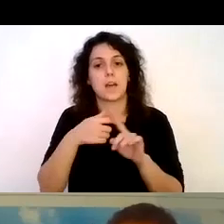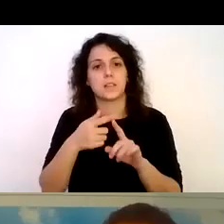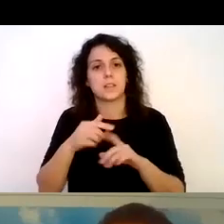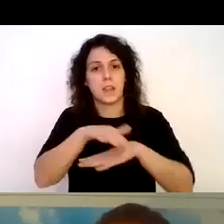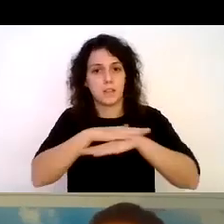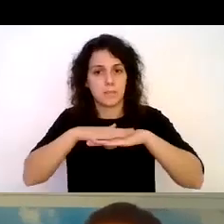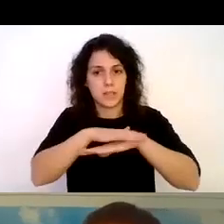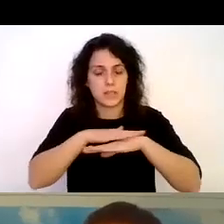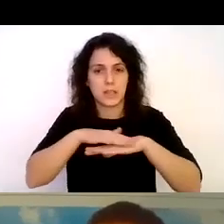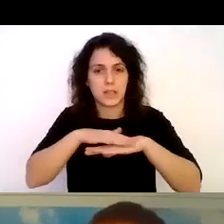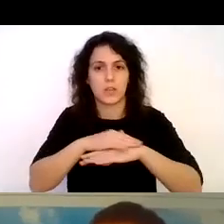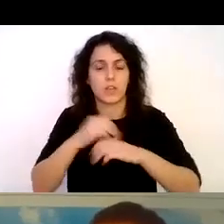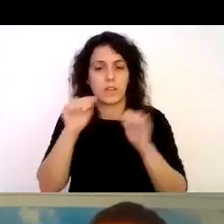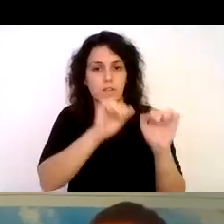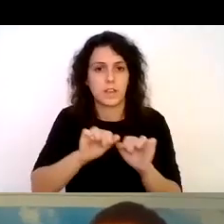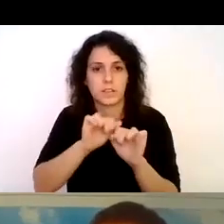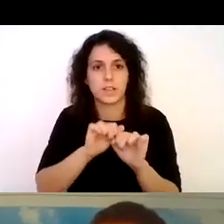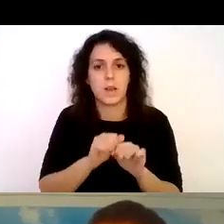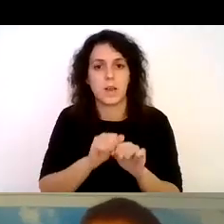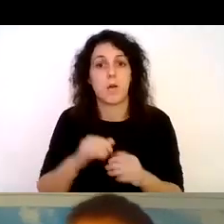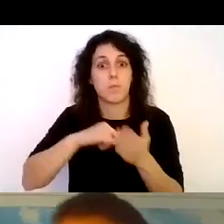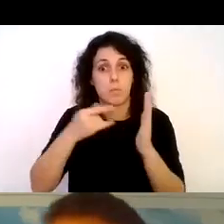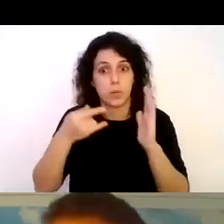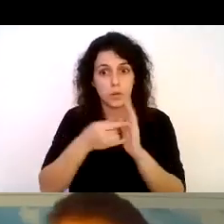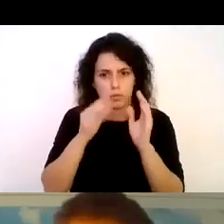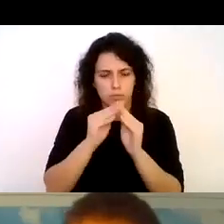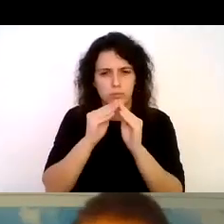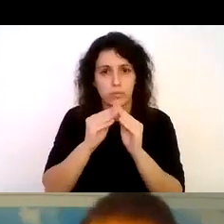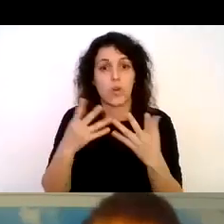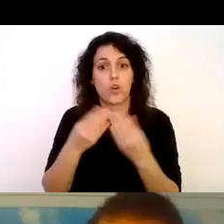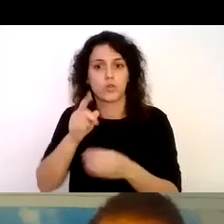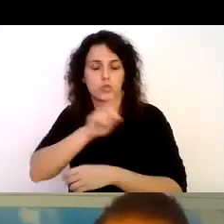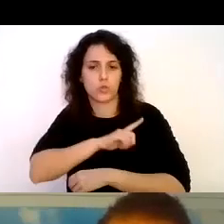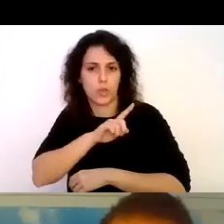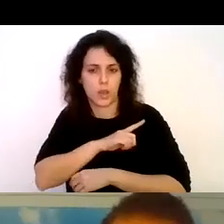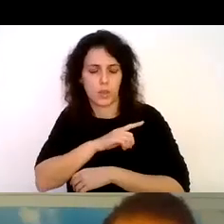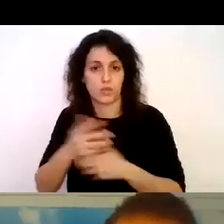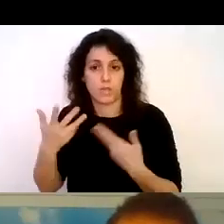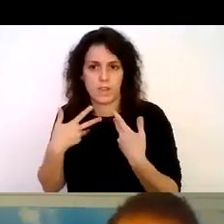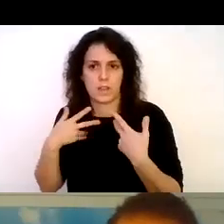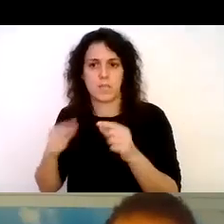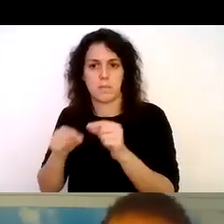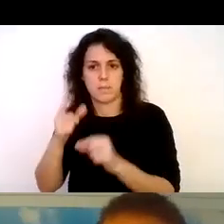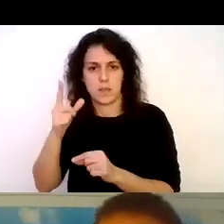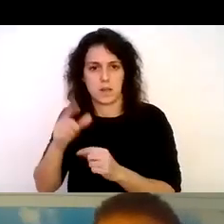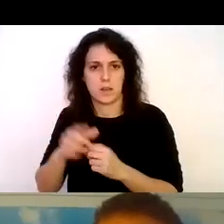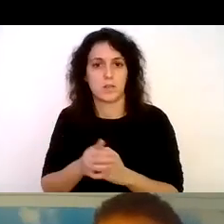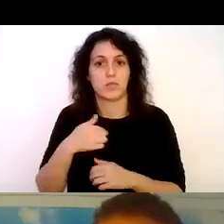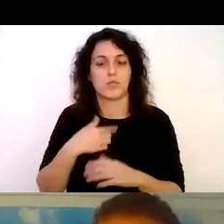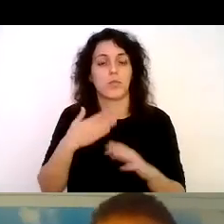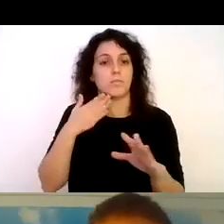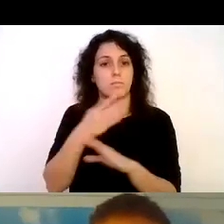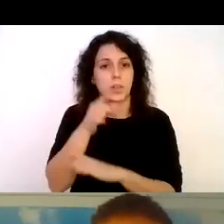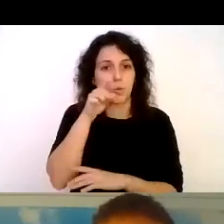se desarrolla un proyecto con soldados víctimas de mina antipersonal viajo a Cartagena a editar un curso de